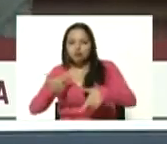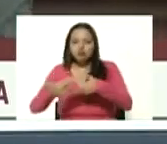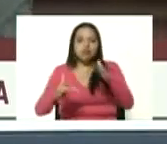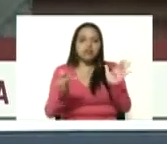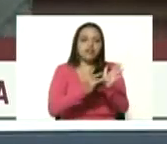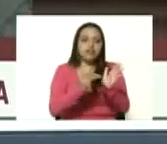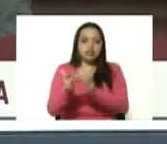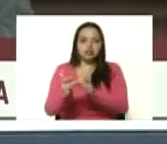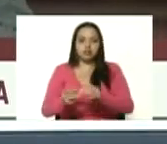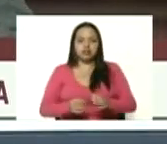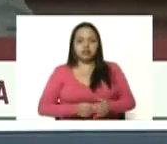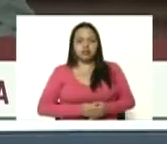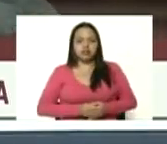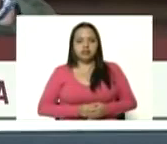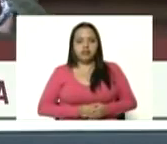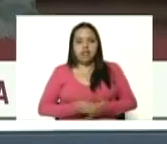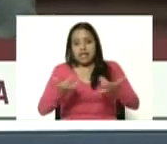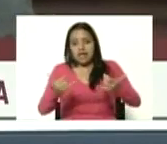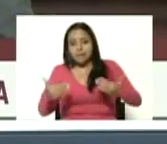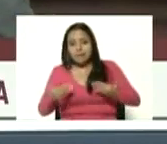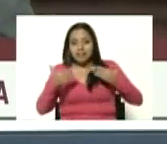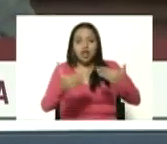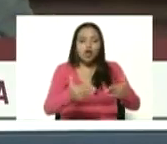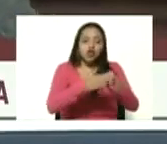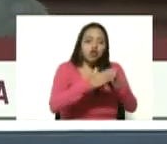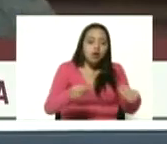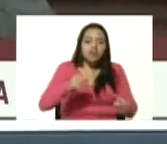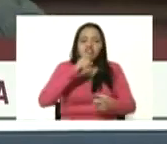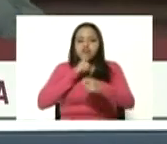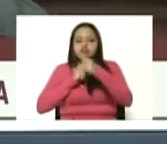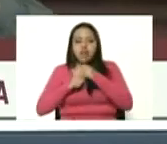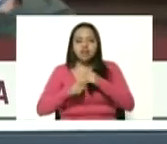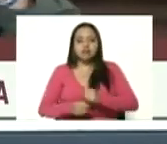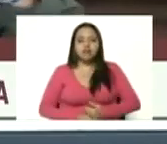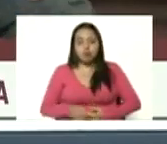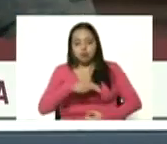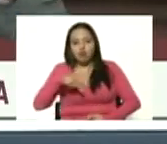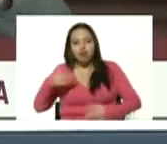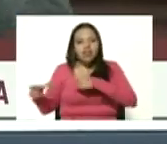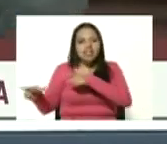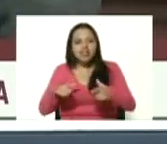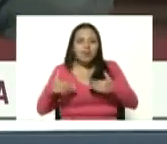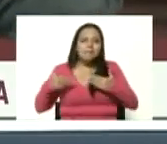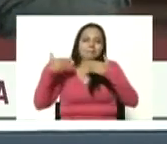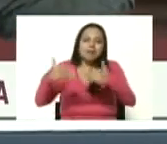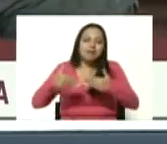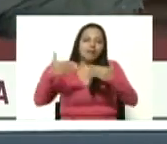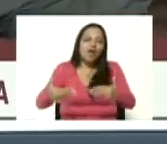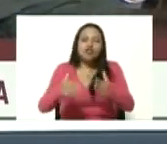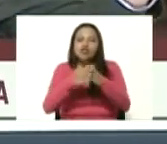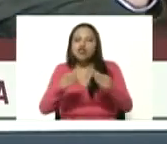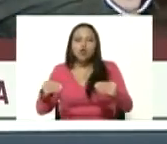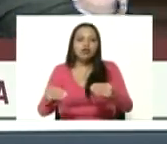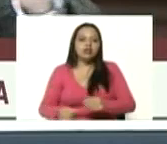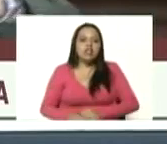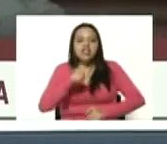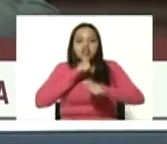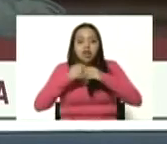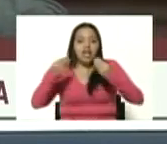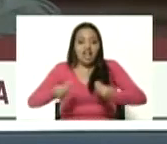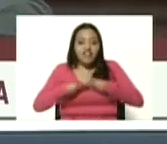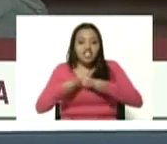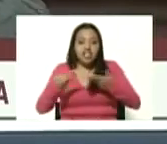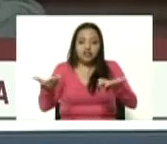hemos pasado todas las pruebas y estamos listos y prestos a pasar todas las pruebas que la vida nos